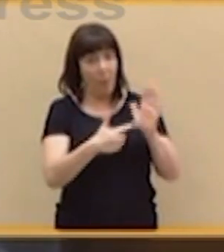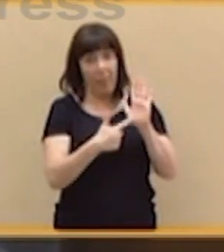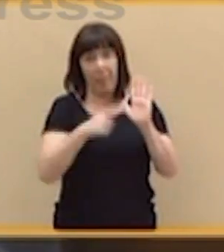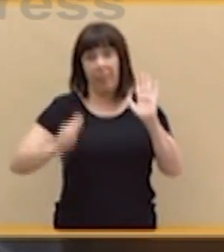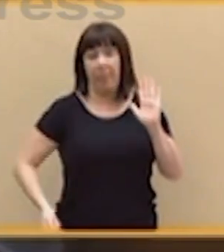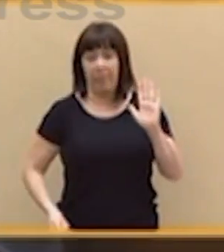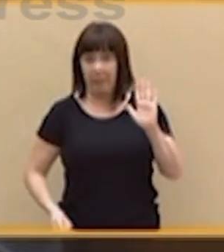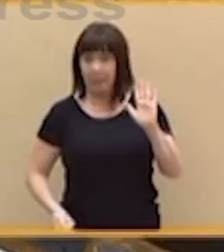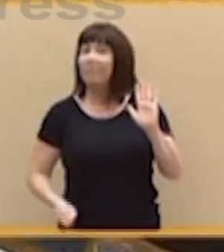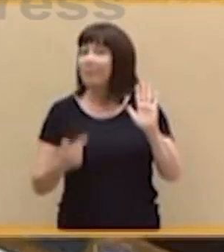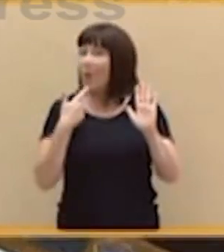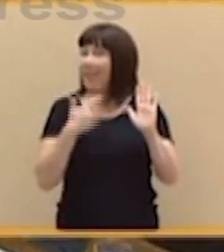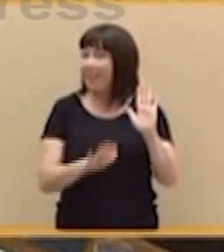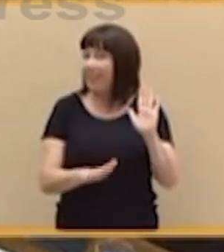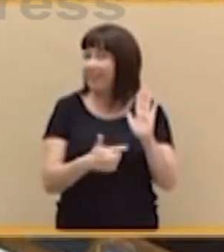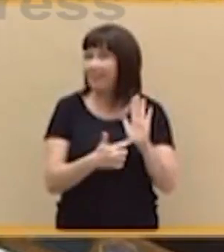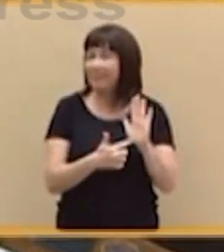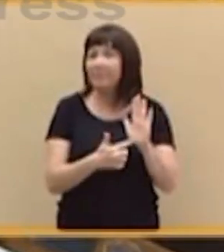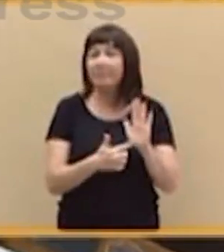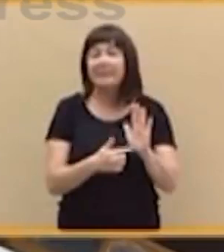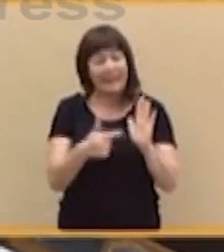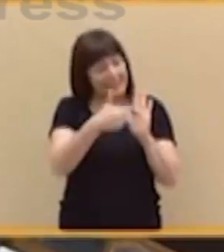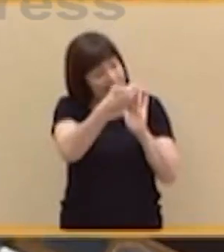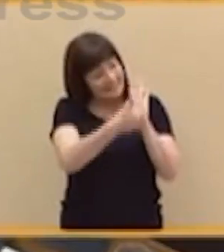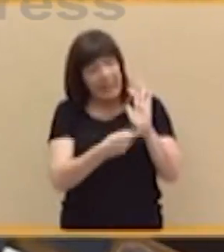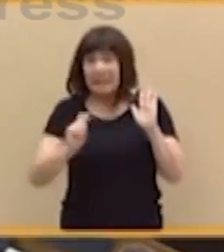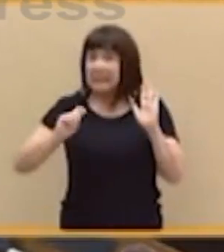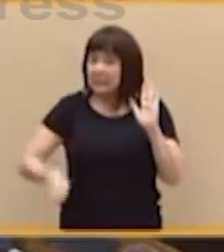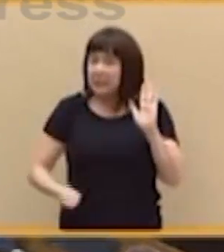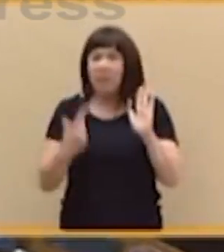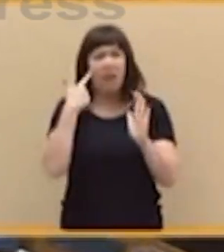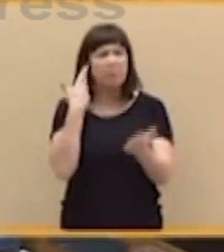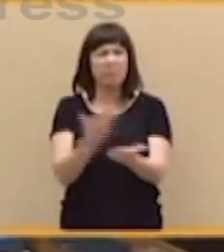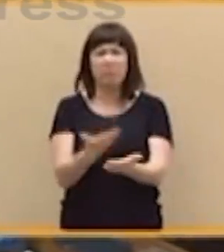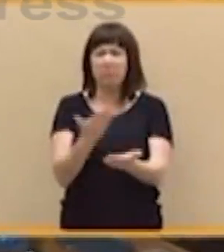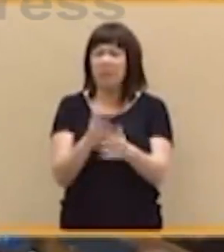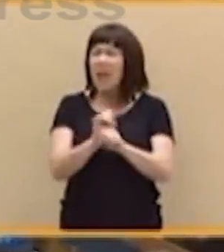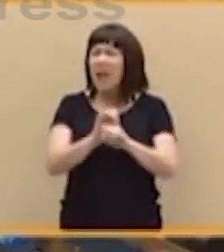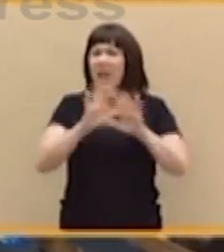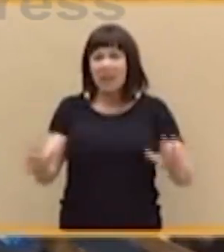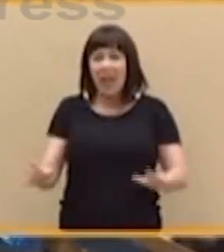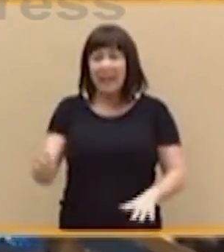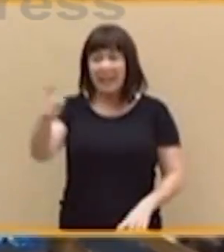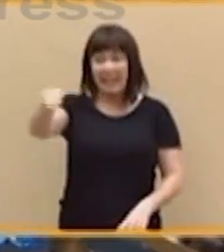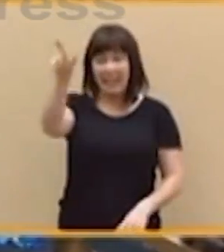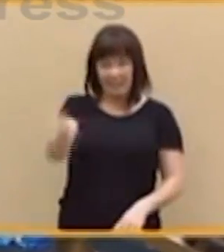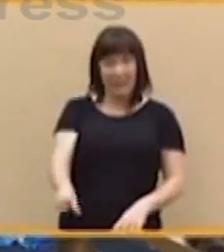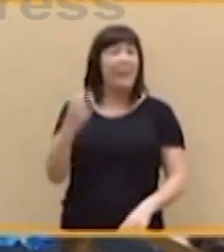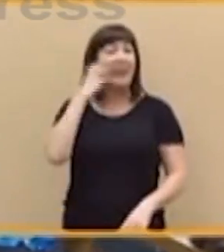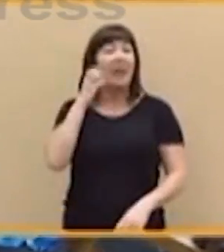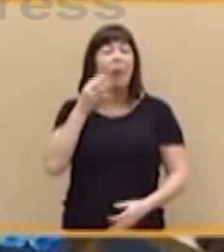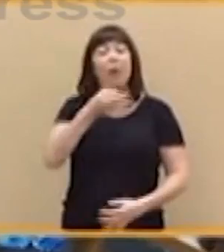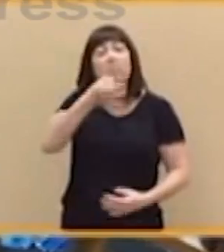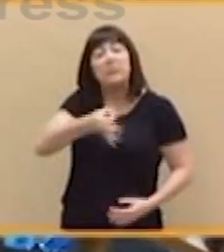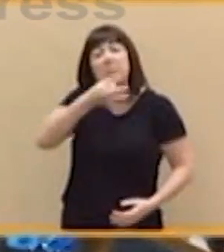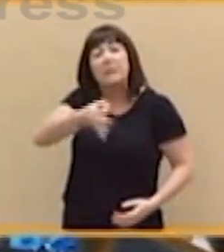Una sentencia que también certifica la ausencia de credibilidad de la declaración del señor Rajoy en sede